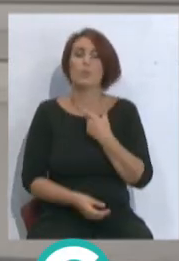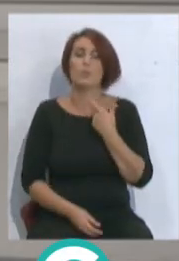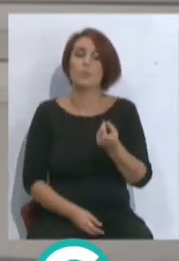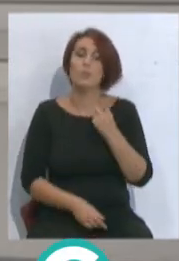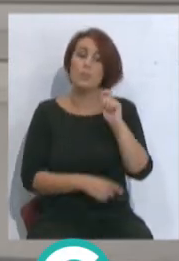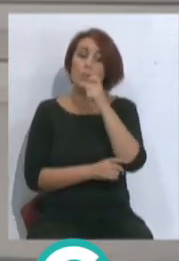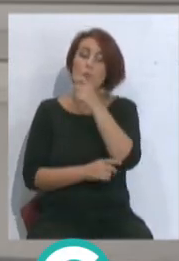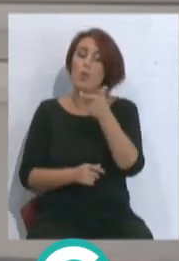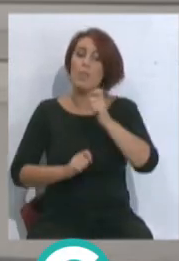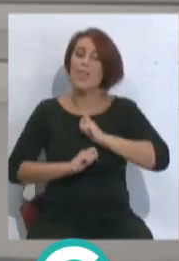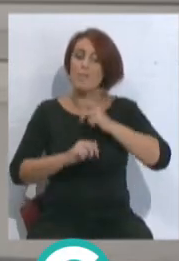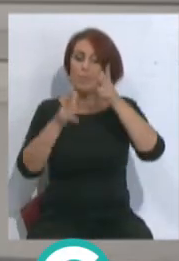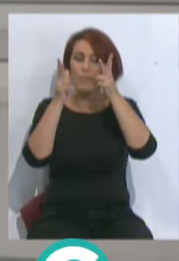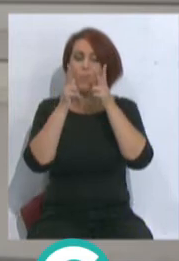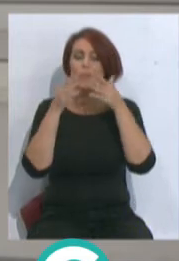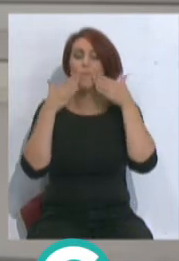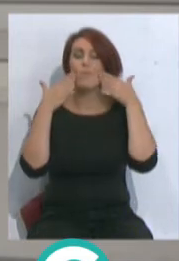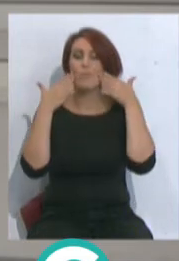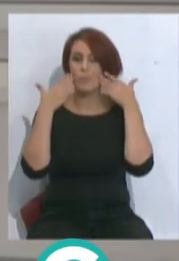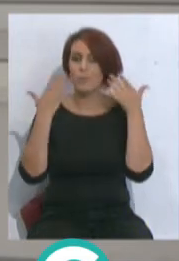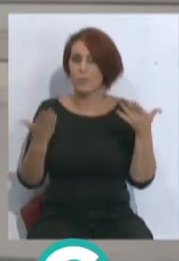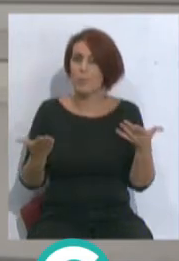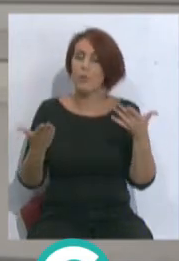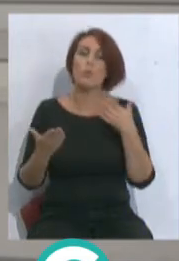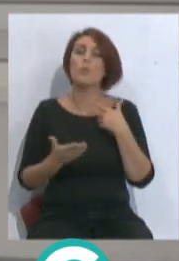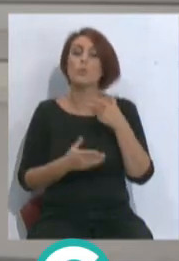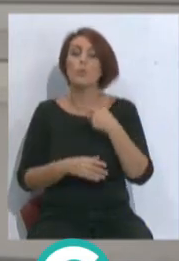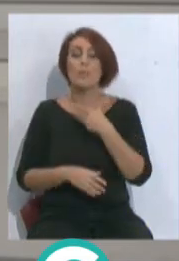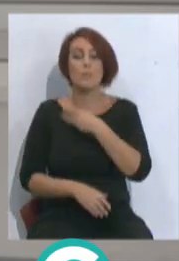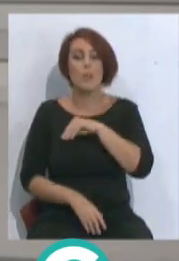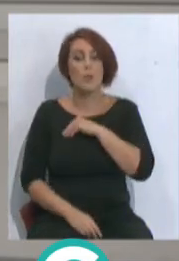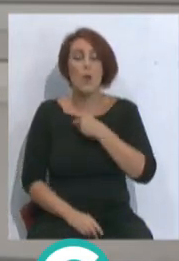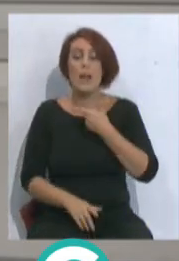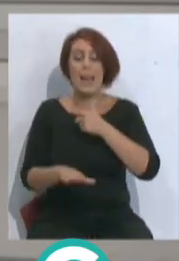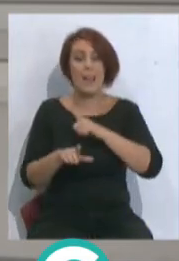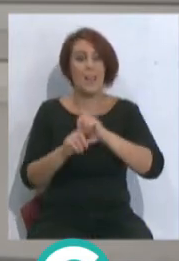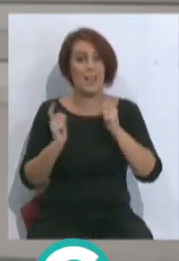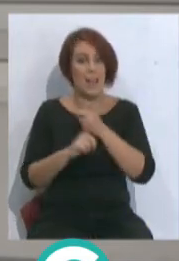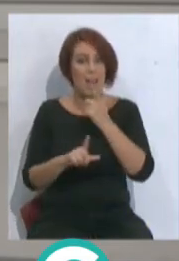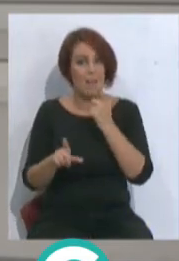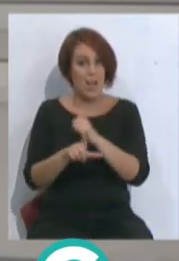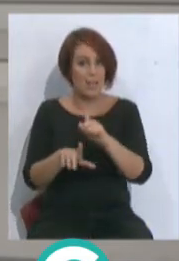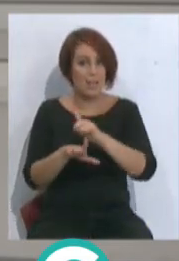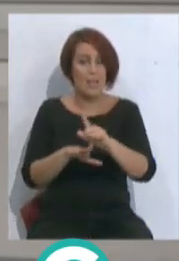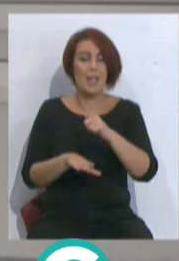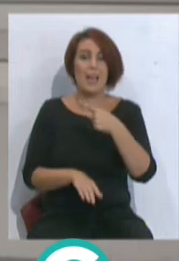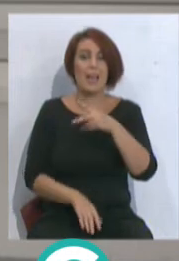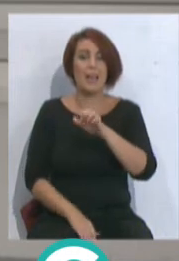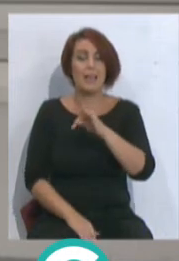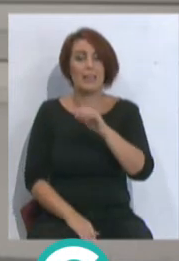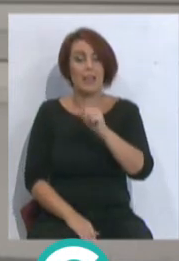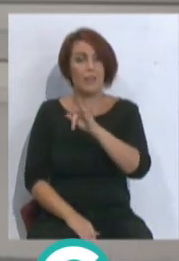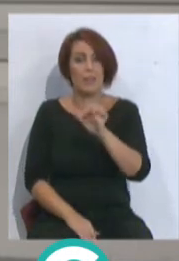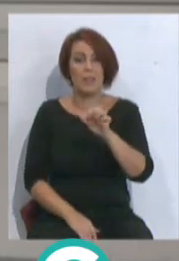esos triunfos te dan prestigio, el ganarle al Español, al Levante, al Getafe, esos te dan la